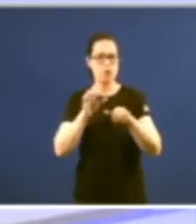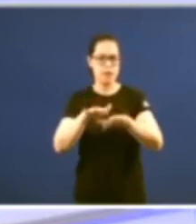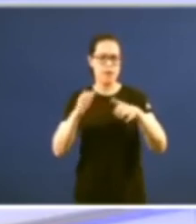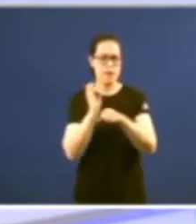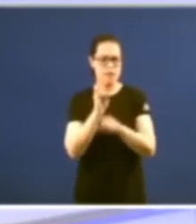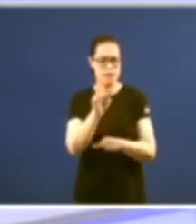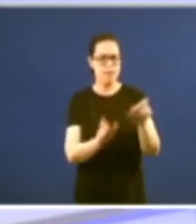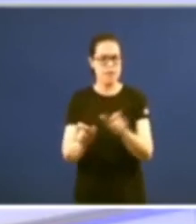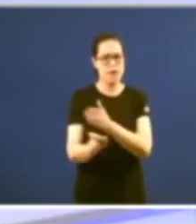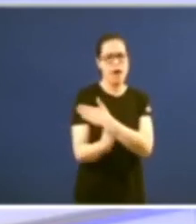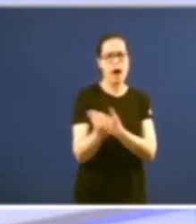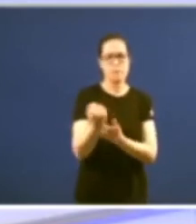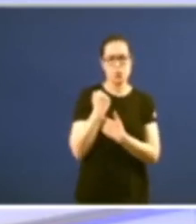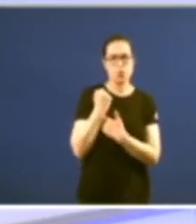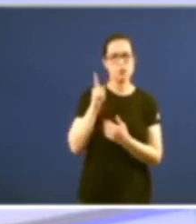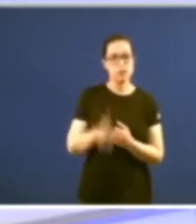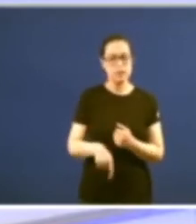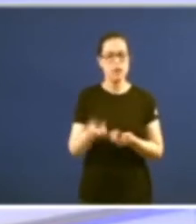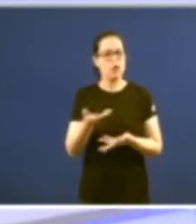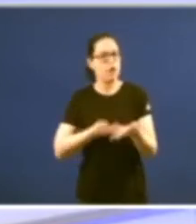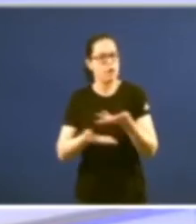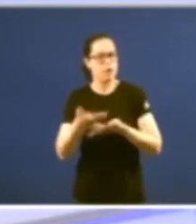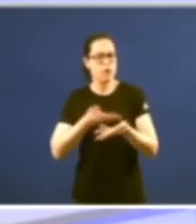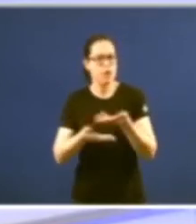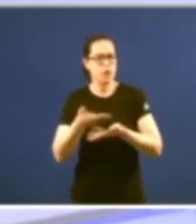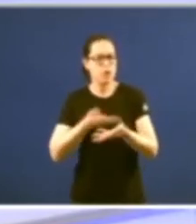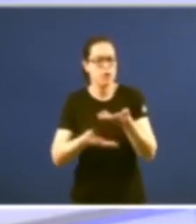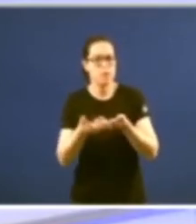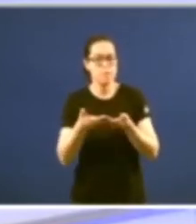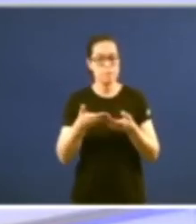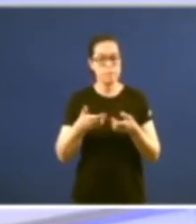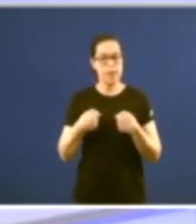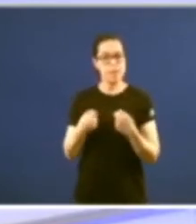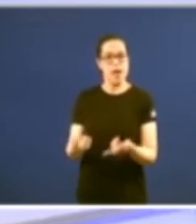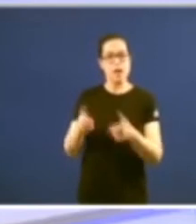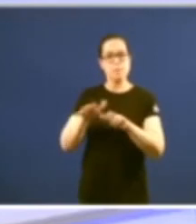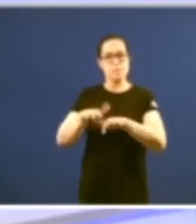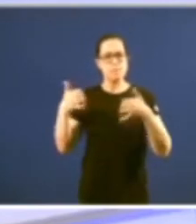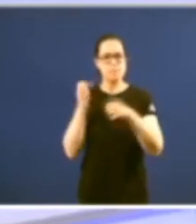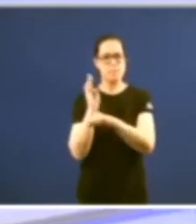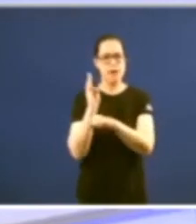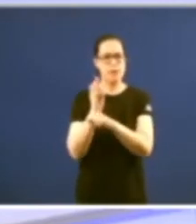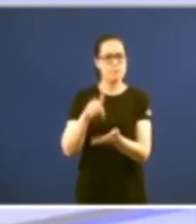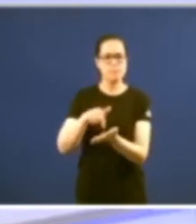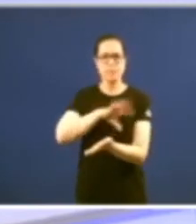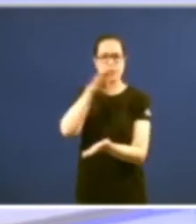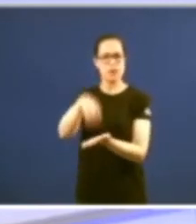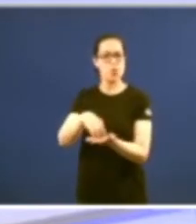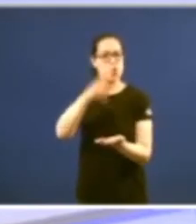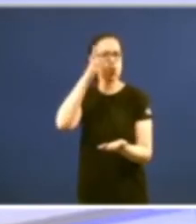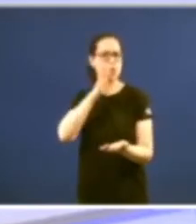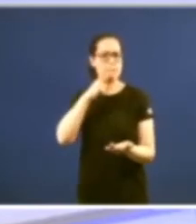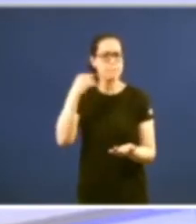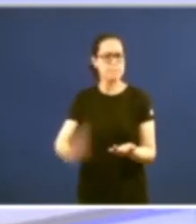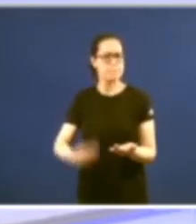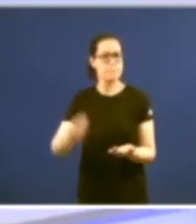Galicia Nese clima de colaboración reivindicou para o futuro Parlamento os mellores edificios da cidade defendendo incluso a